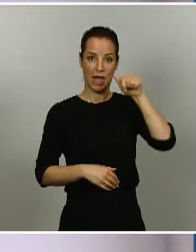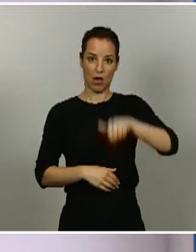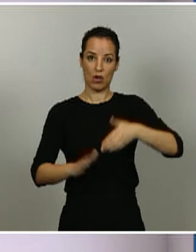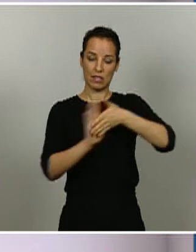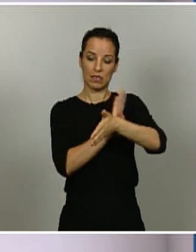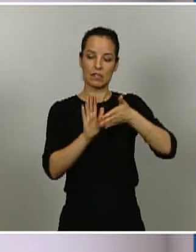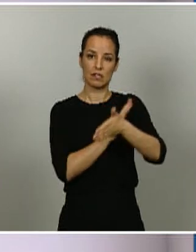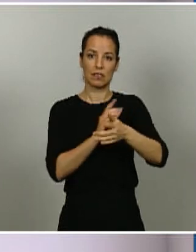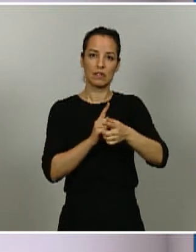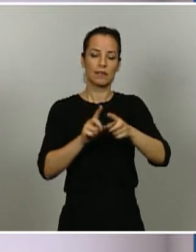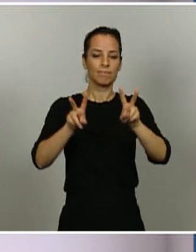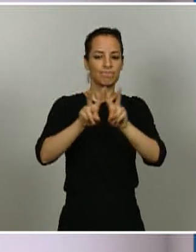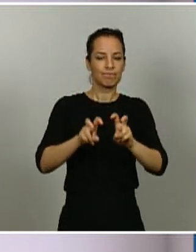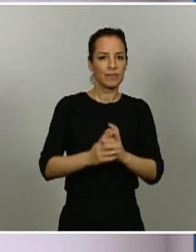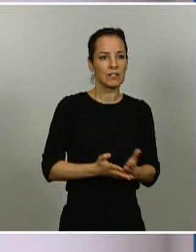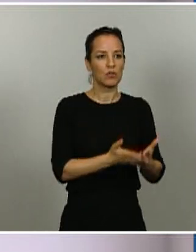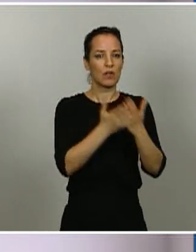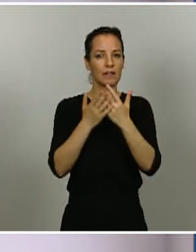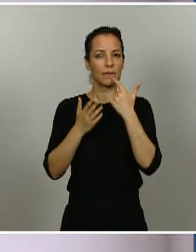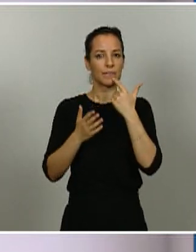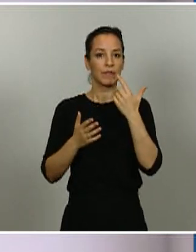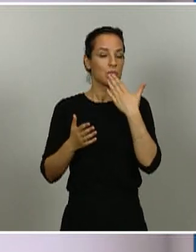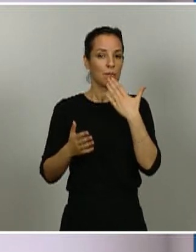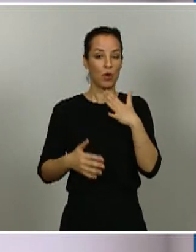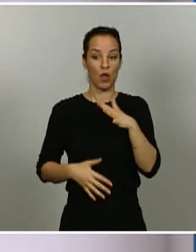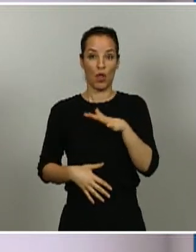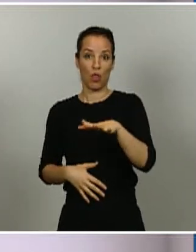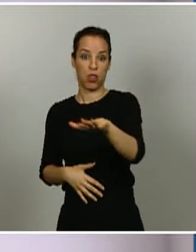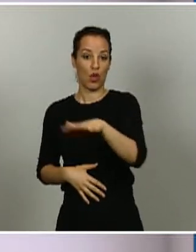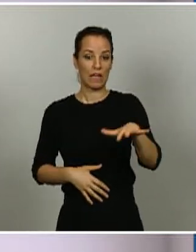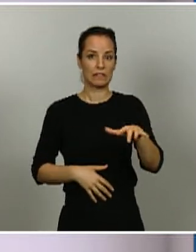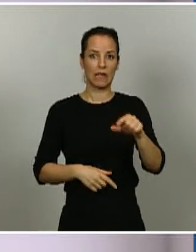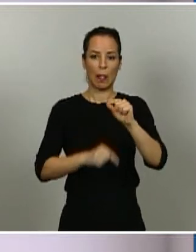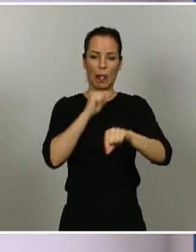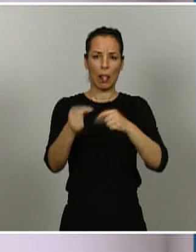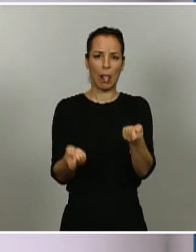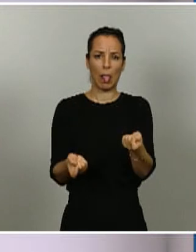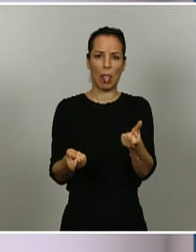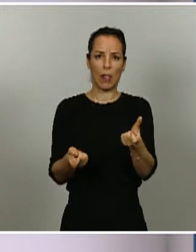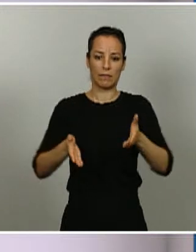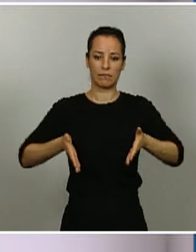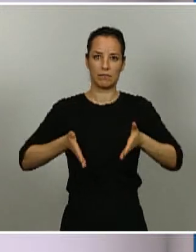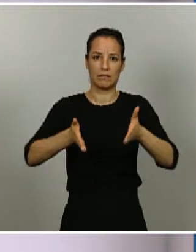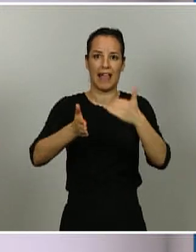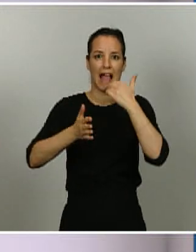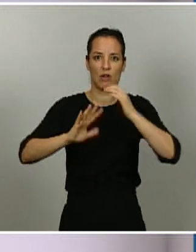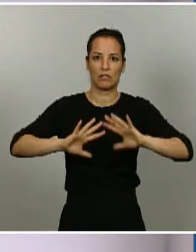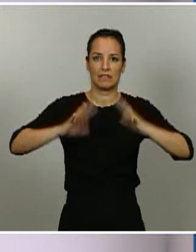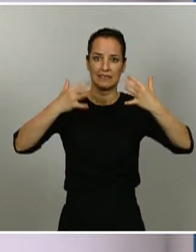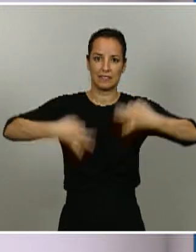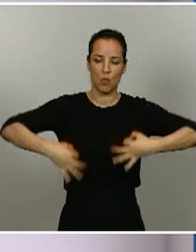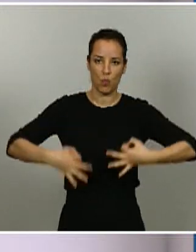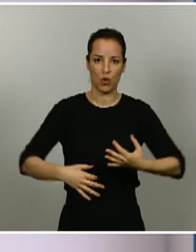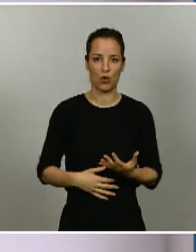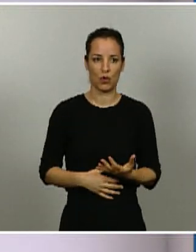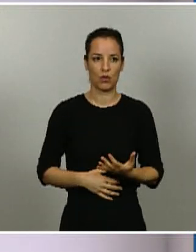corredores seguros entre zonas de bajos contagios. Yo quería saber si en algún momento a